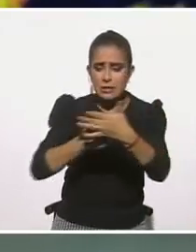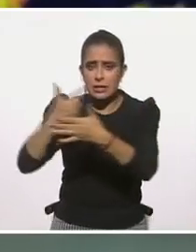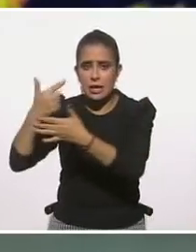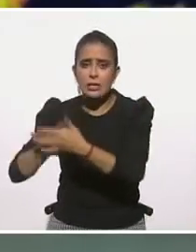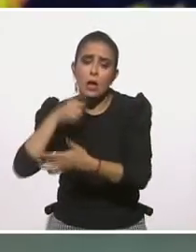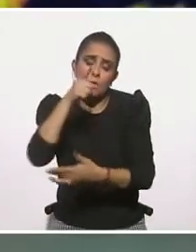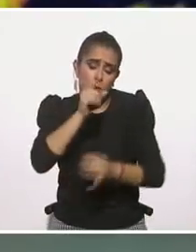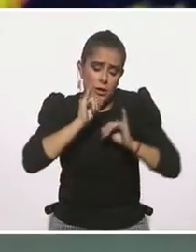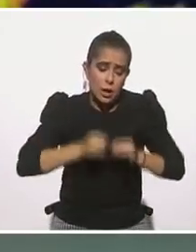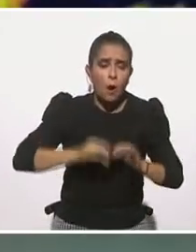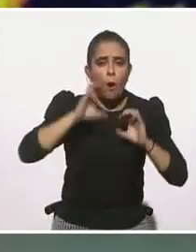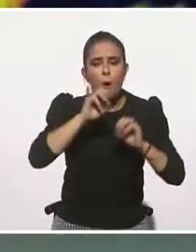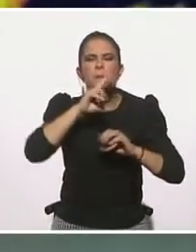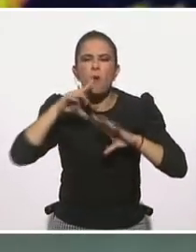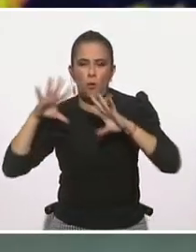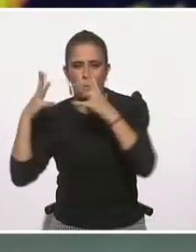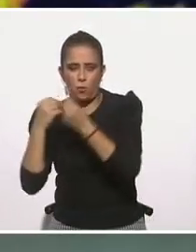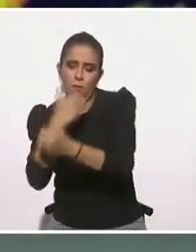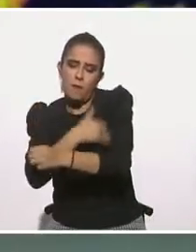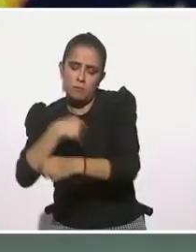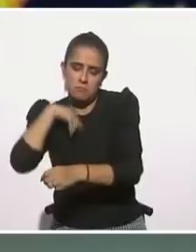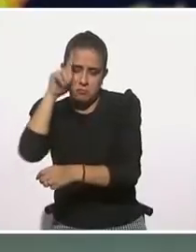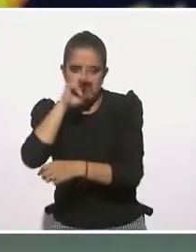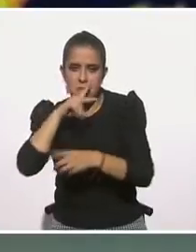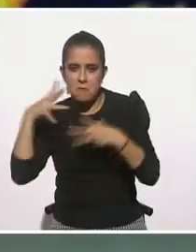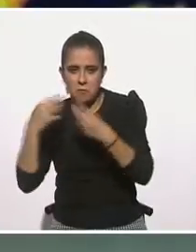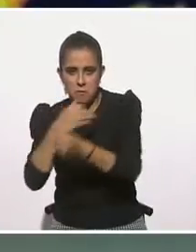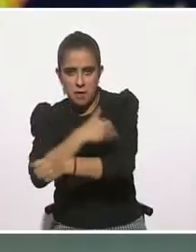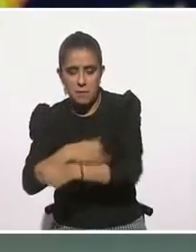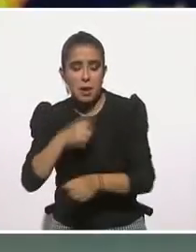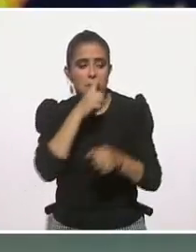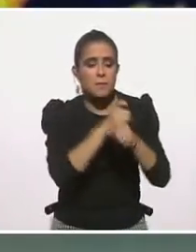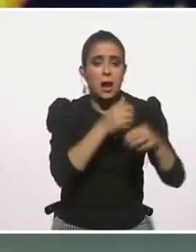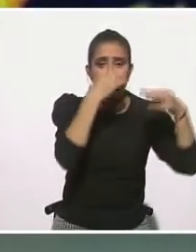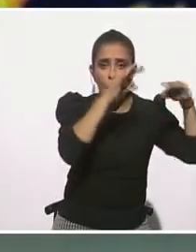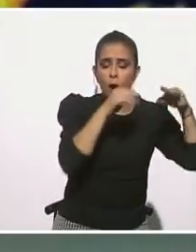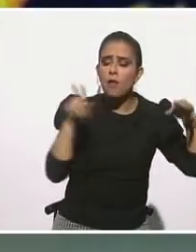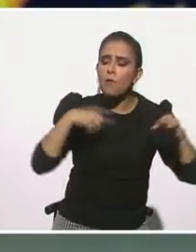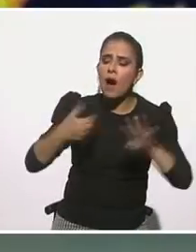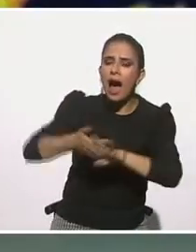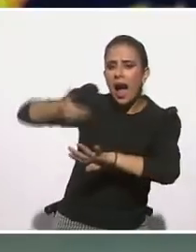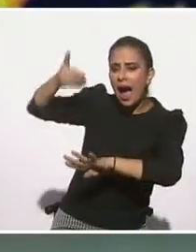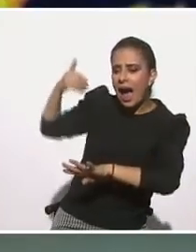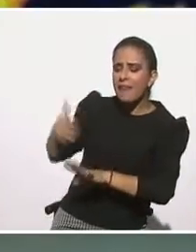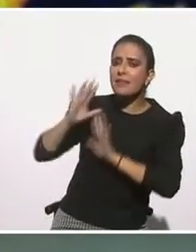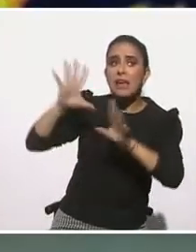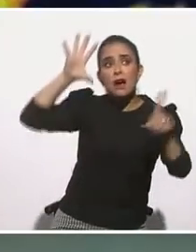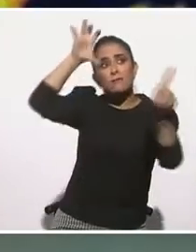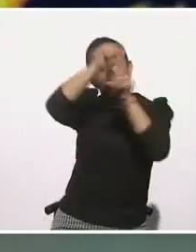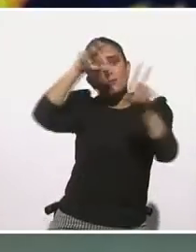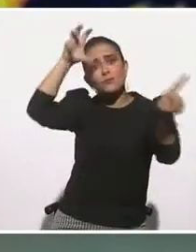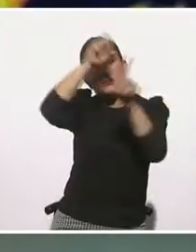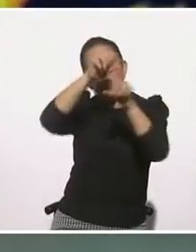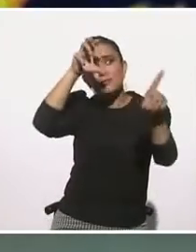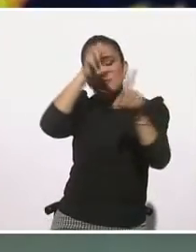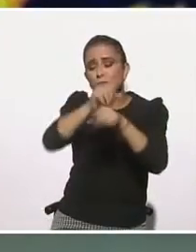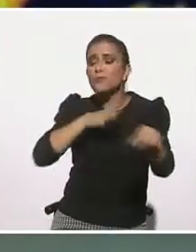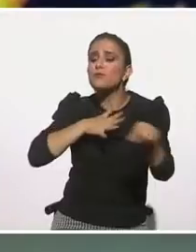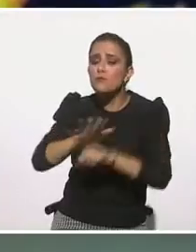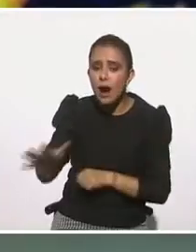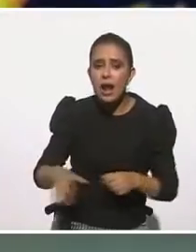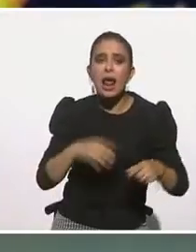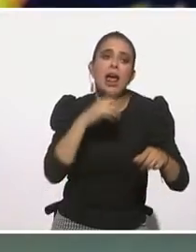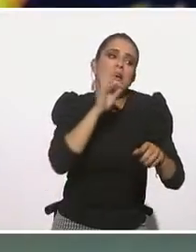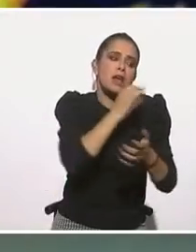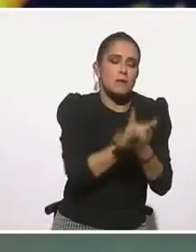se los recomiendo mucho con su familia. En la primera hoja me van a poner lo que hemos logrado antes o lo que he logrado antes y me van a anotar todo, el primer beso, la primera